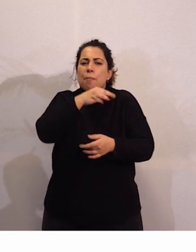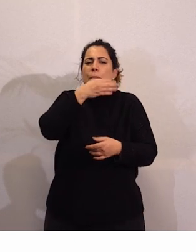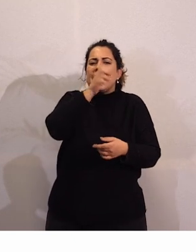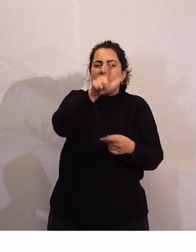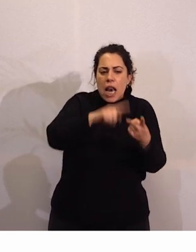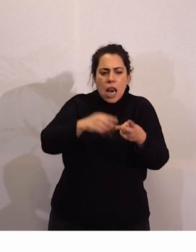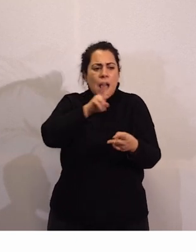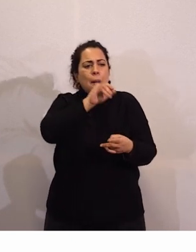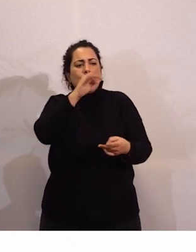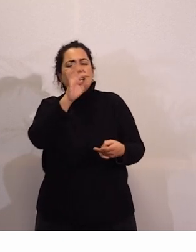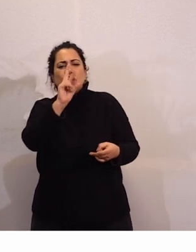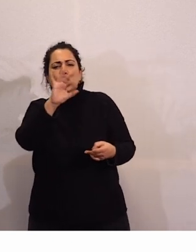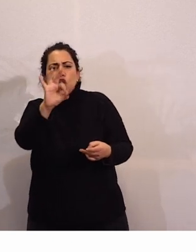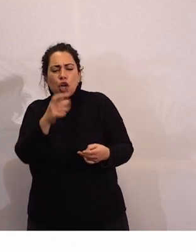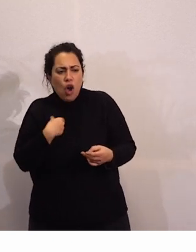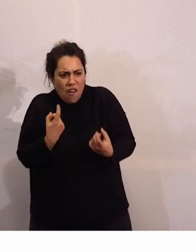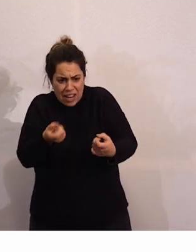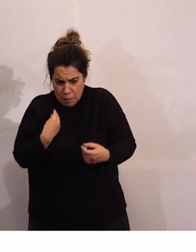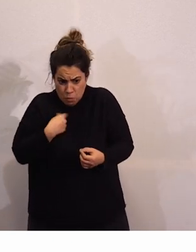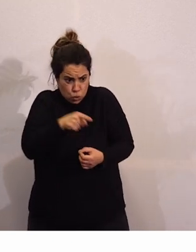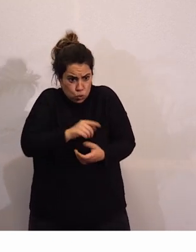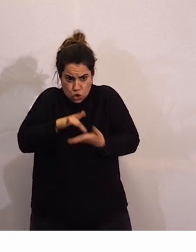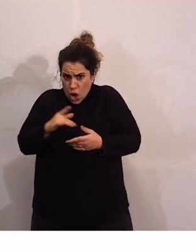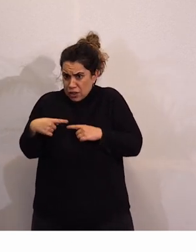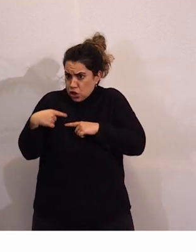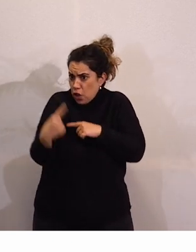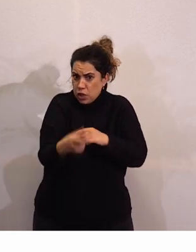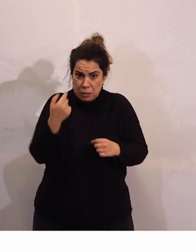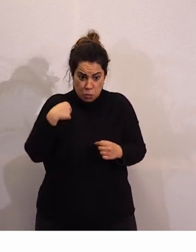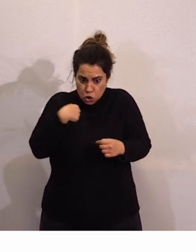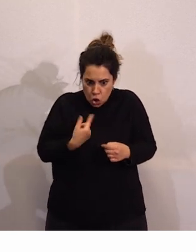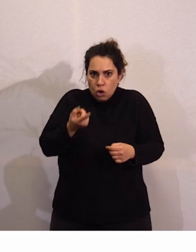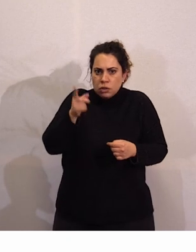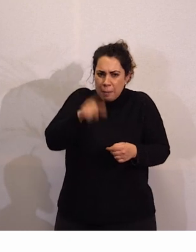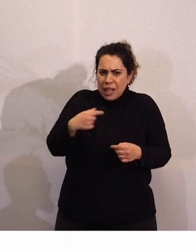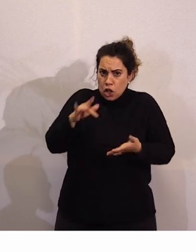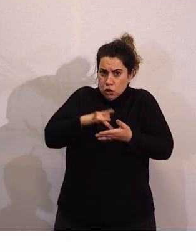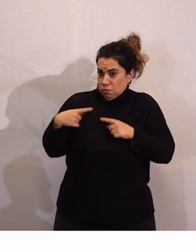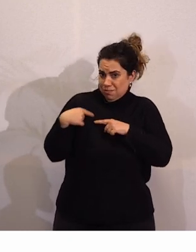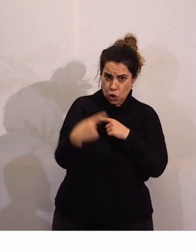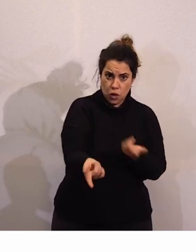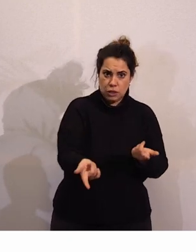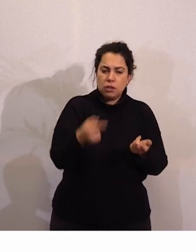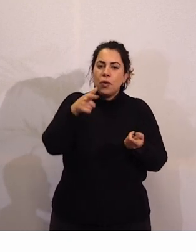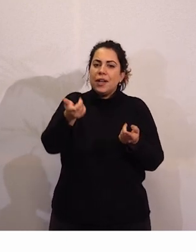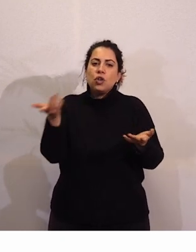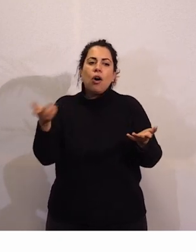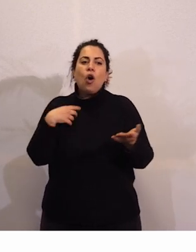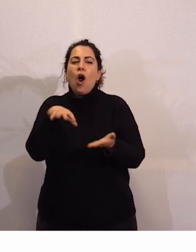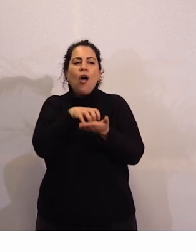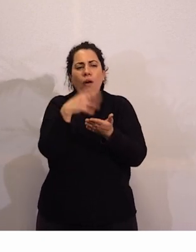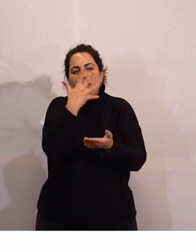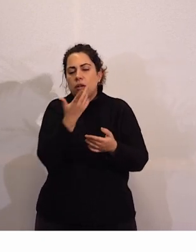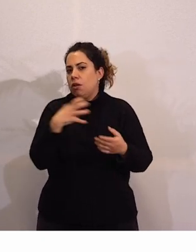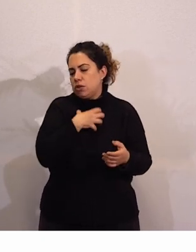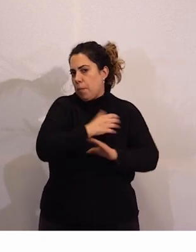porque tú lo vives en tu día a día igual que yo lo vivo en mi día a día y entonces eso es incuestionable ningún